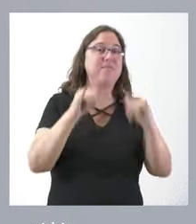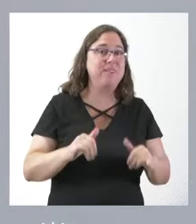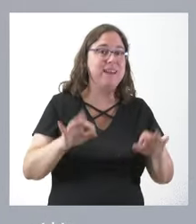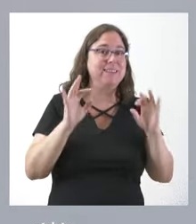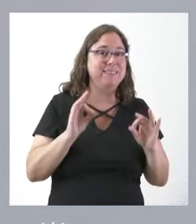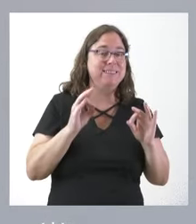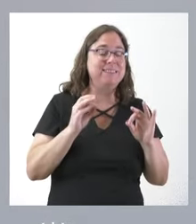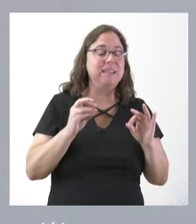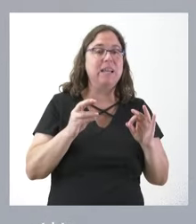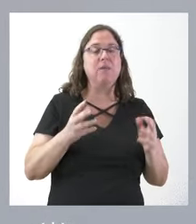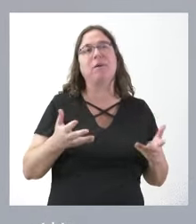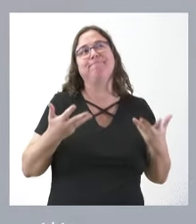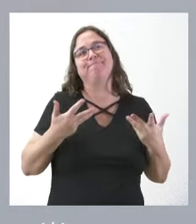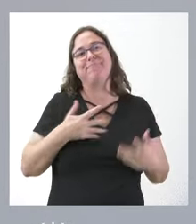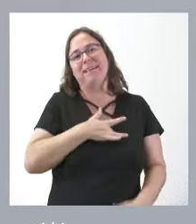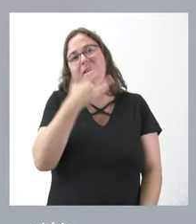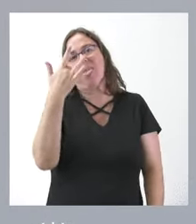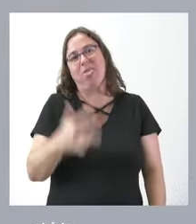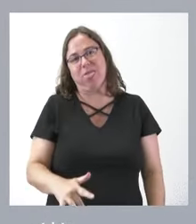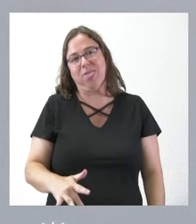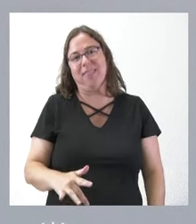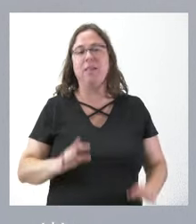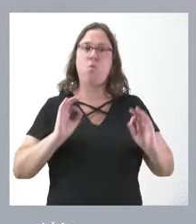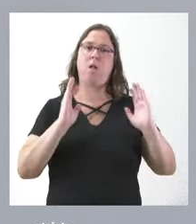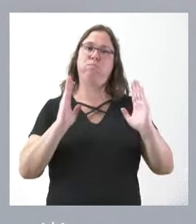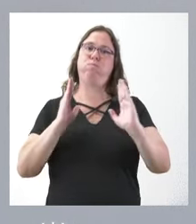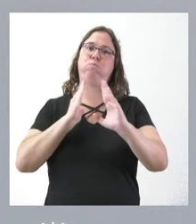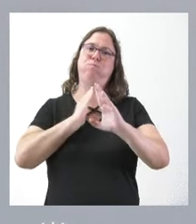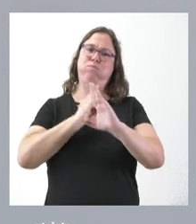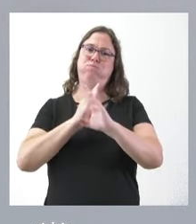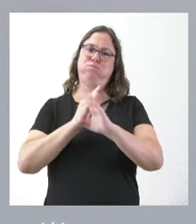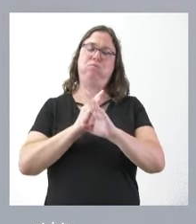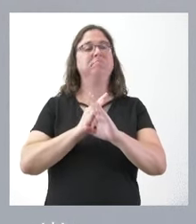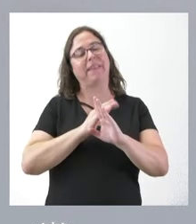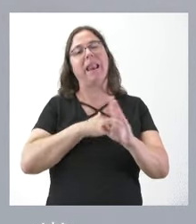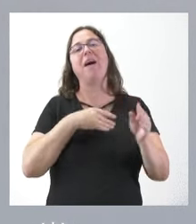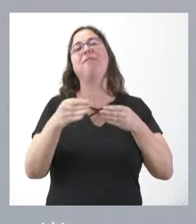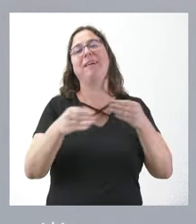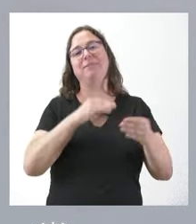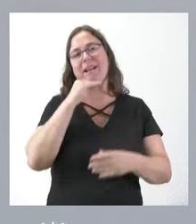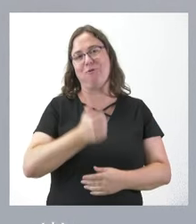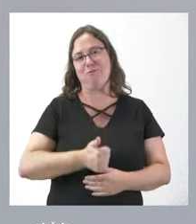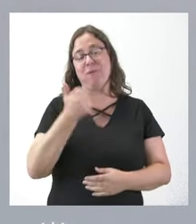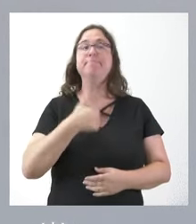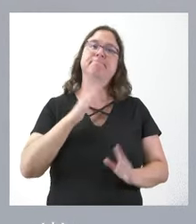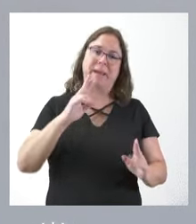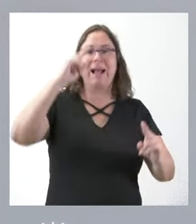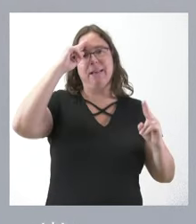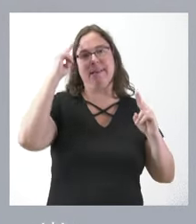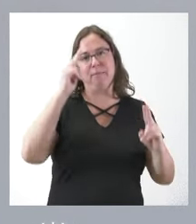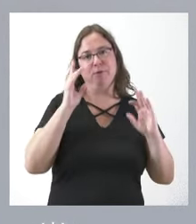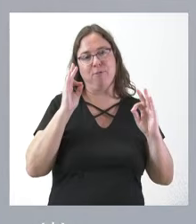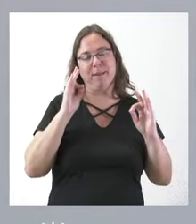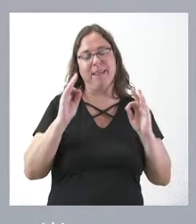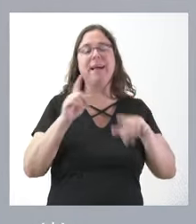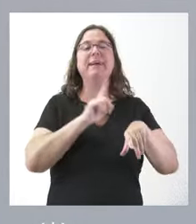tener un mayor relajo en lo que son esas costumbres y, por tanto, dentro del respeto que siempre tenemos que tener hacia el periodo de